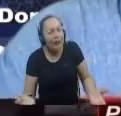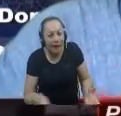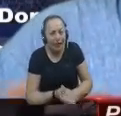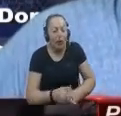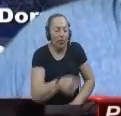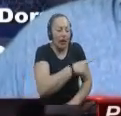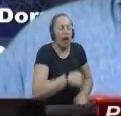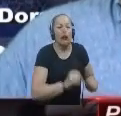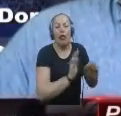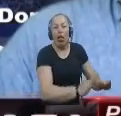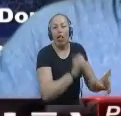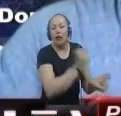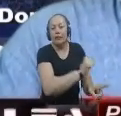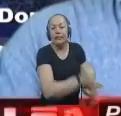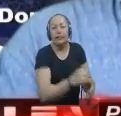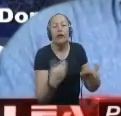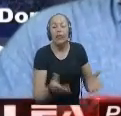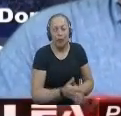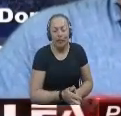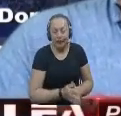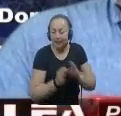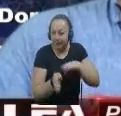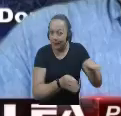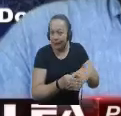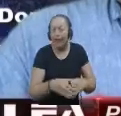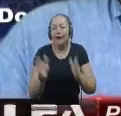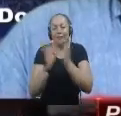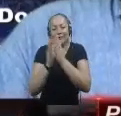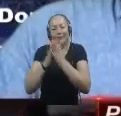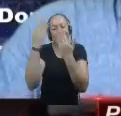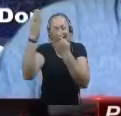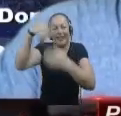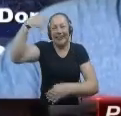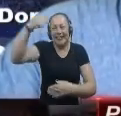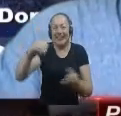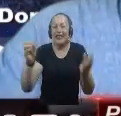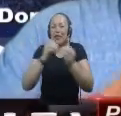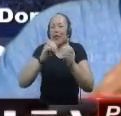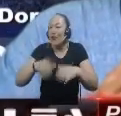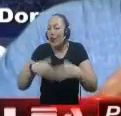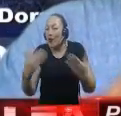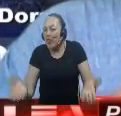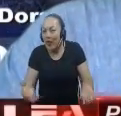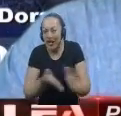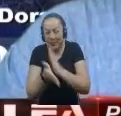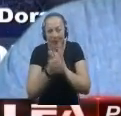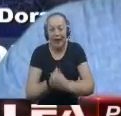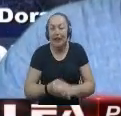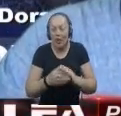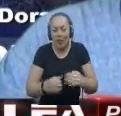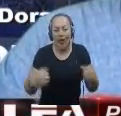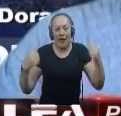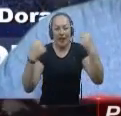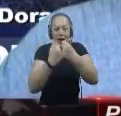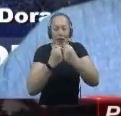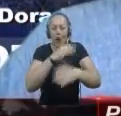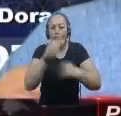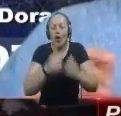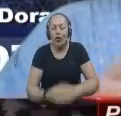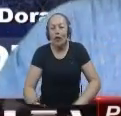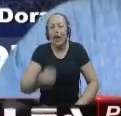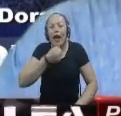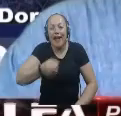Sin ellos ¿Qué si está sonando En este momento? Pues está sonando La alianza De medios